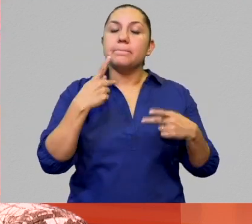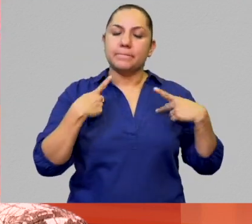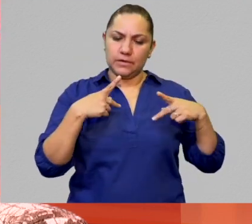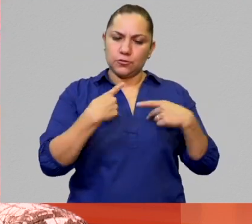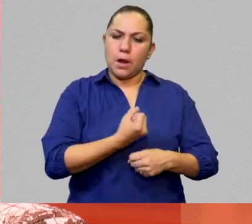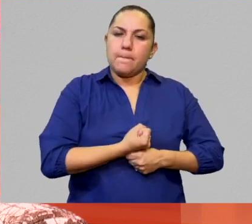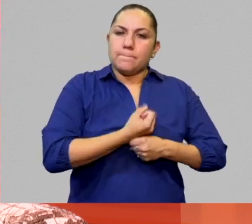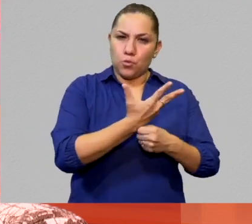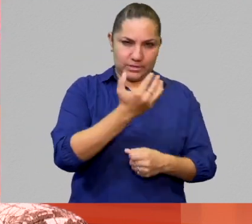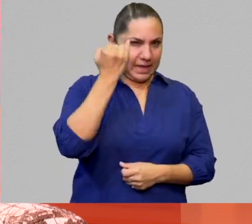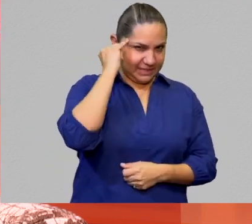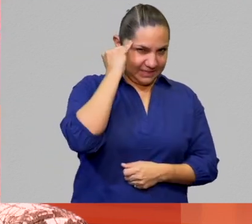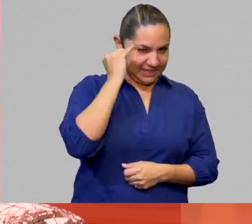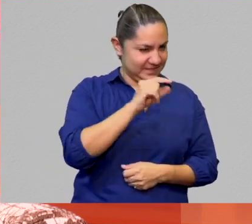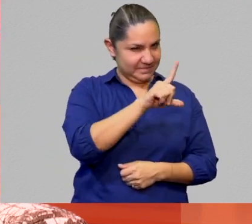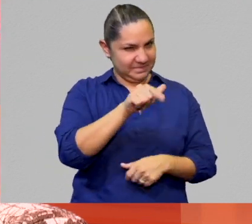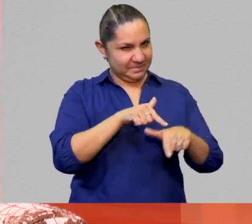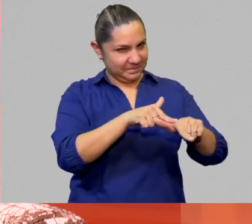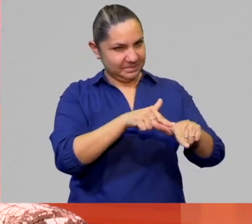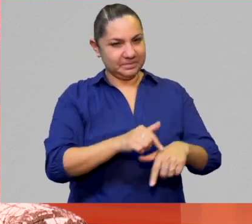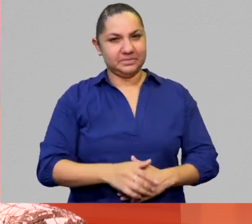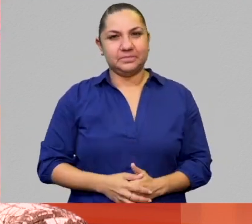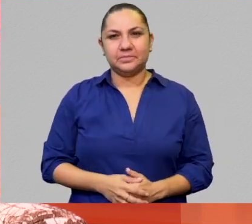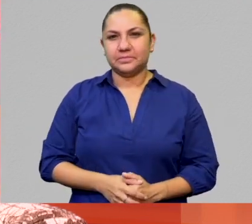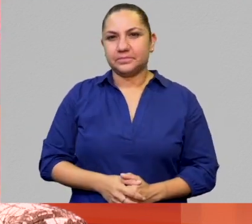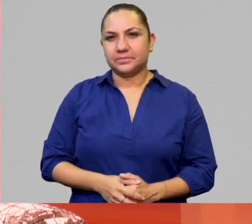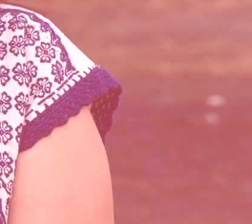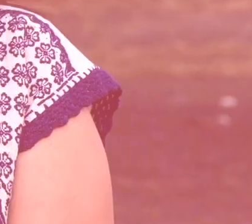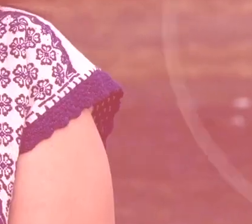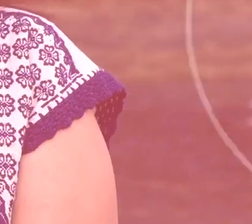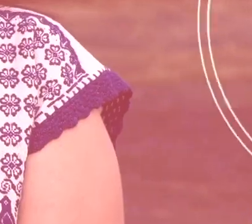indígenas. No se vayan, regresamos.